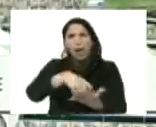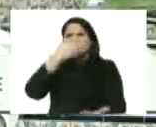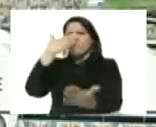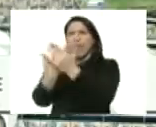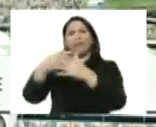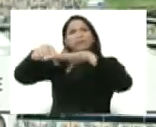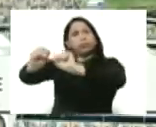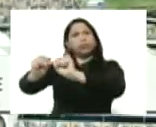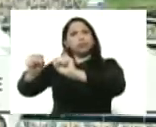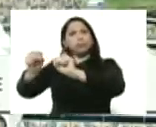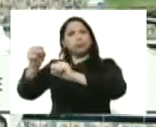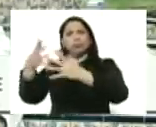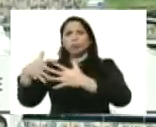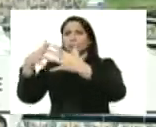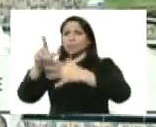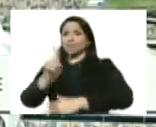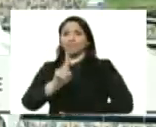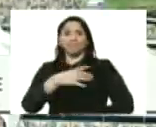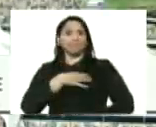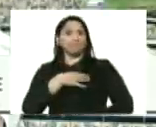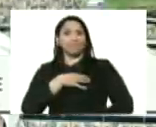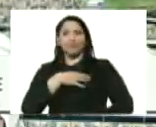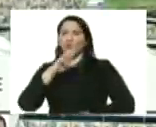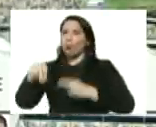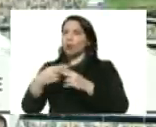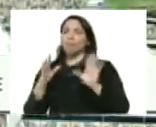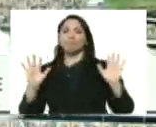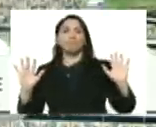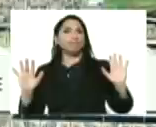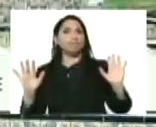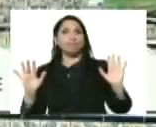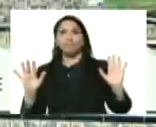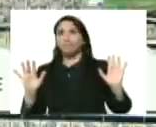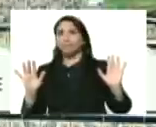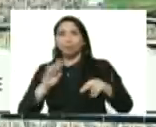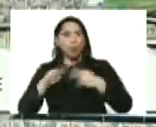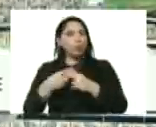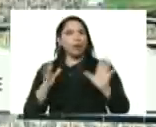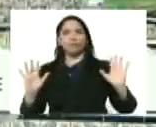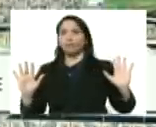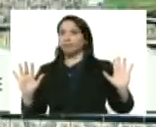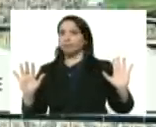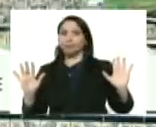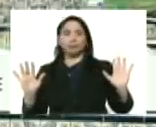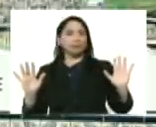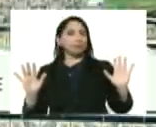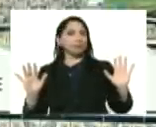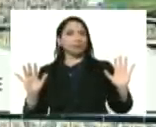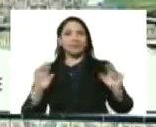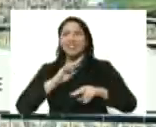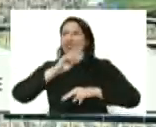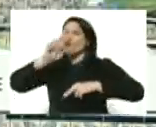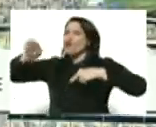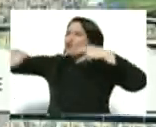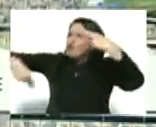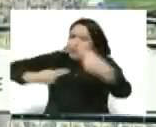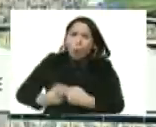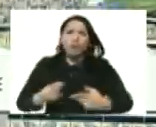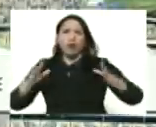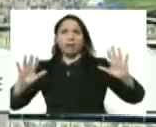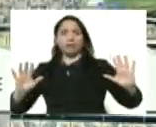imperio norteamericano jamás jamás de los jamases